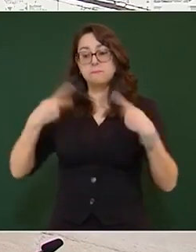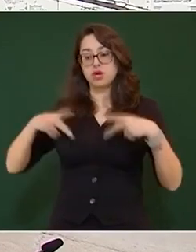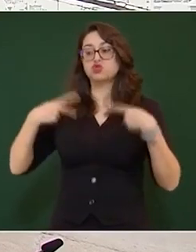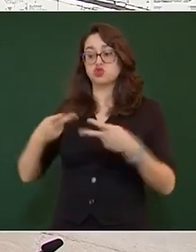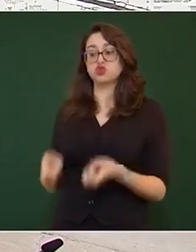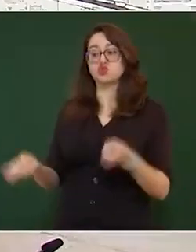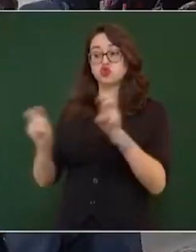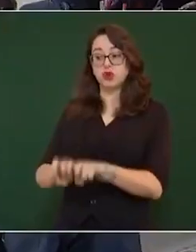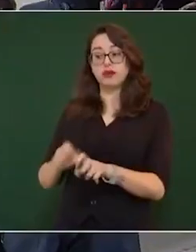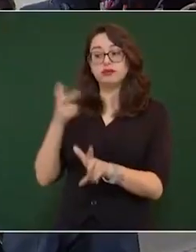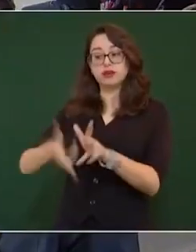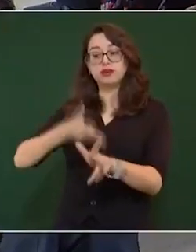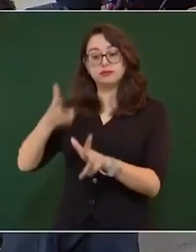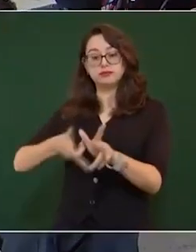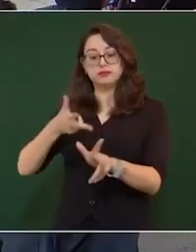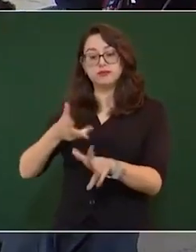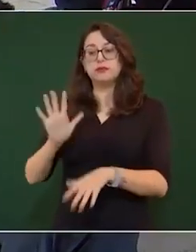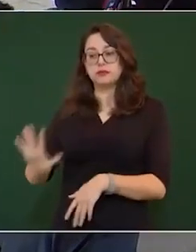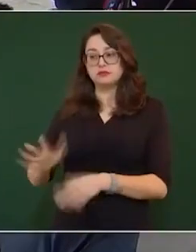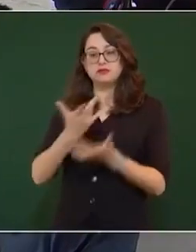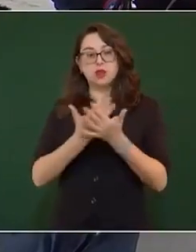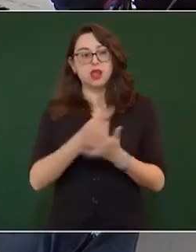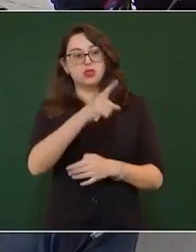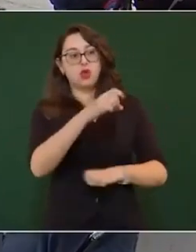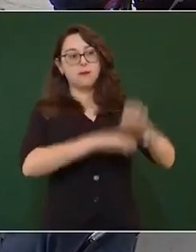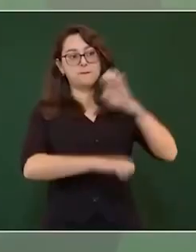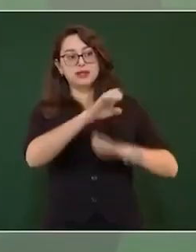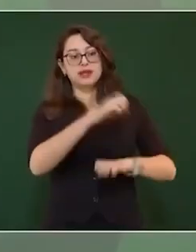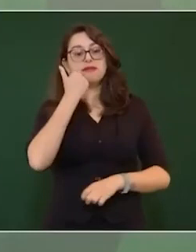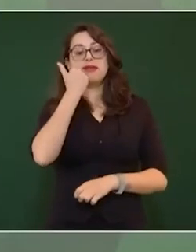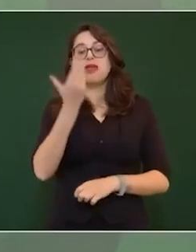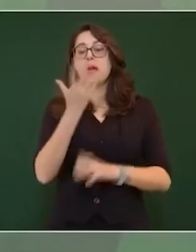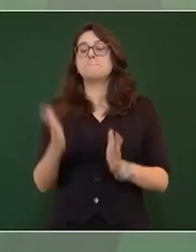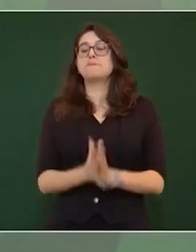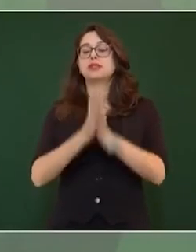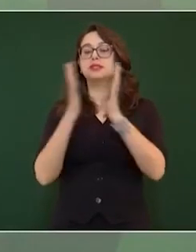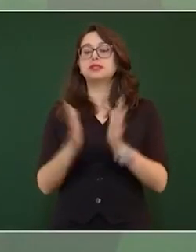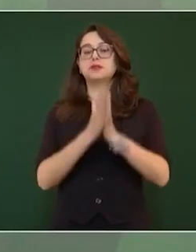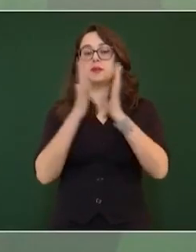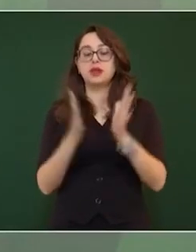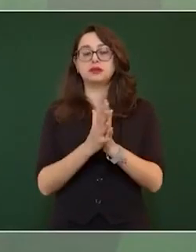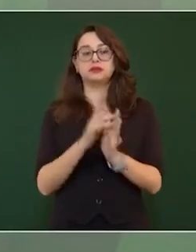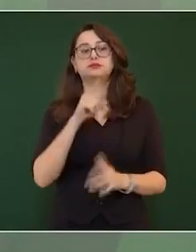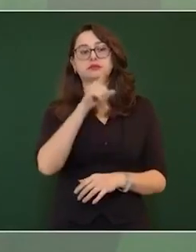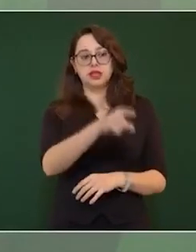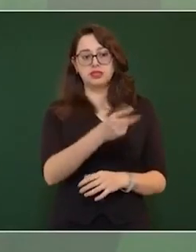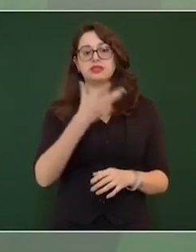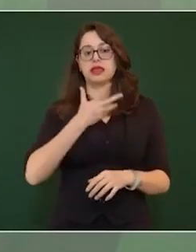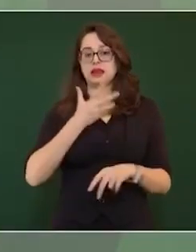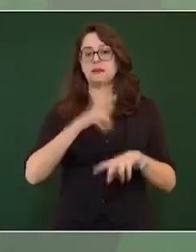estoy esperando una propuesta de una empresa que tiene una concesión